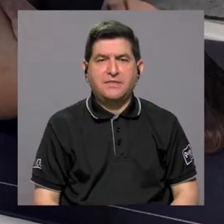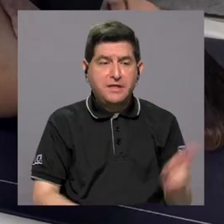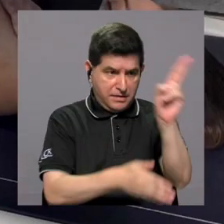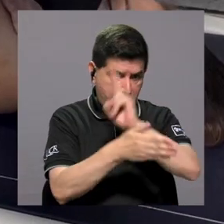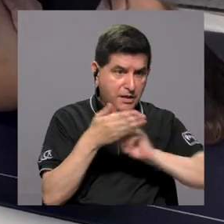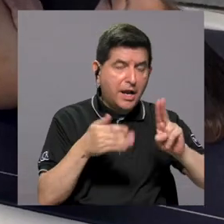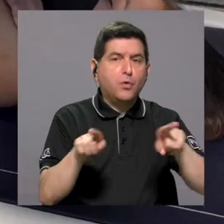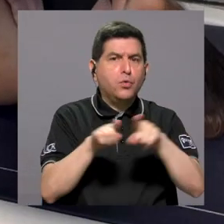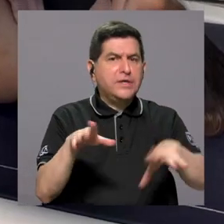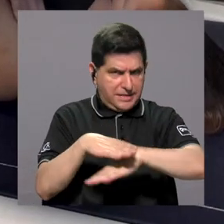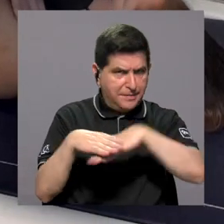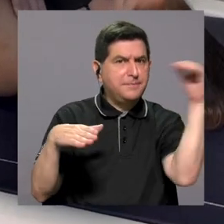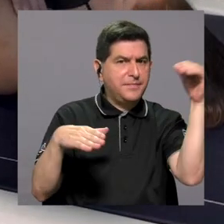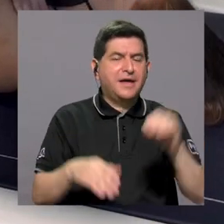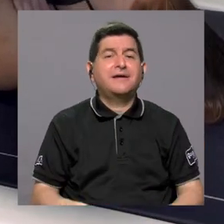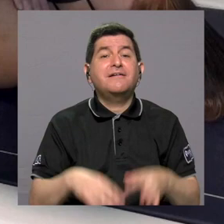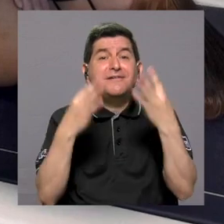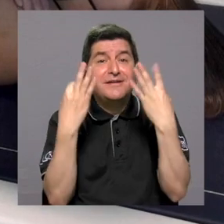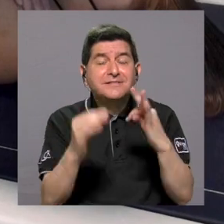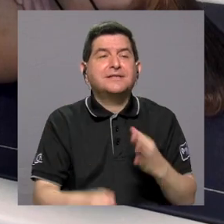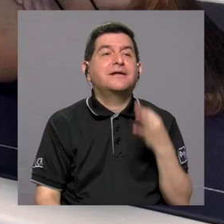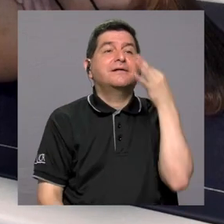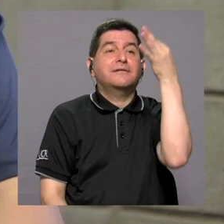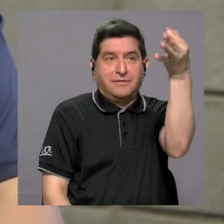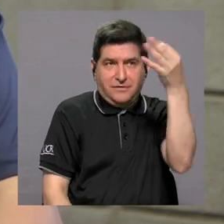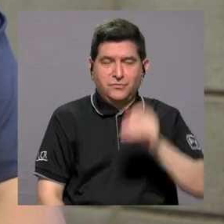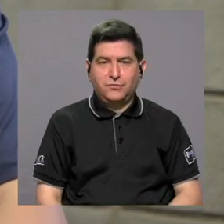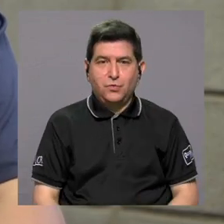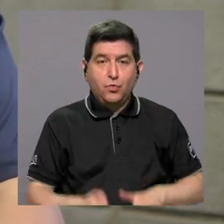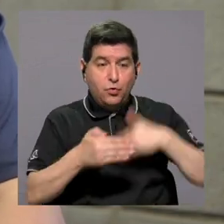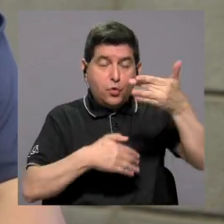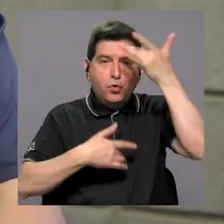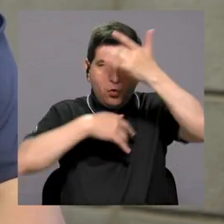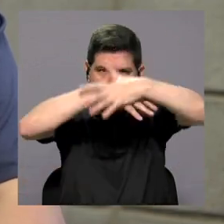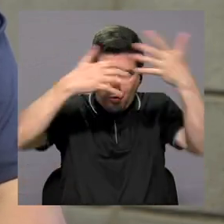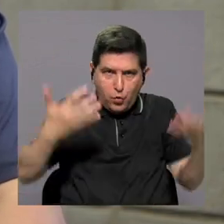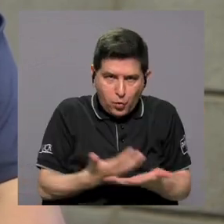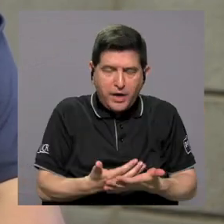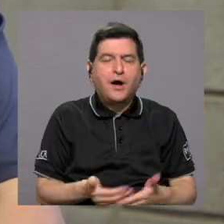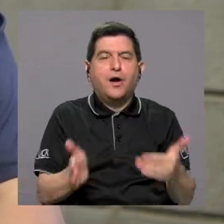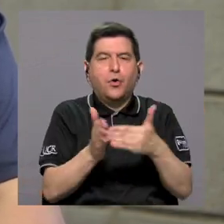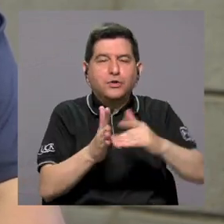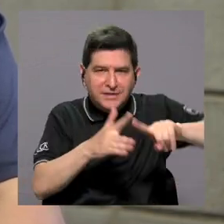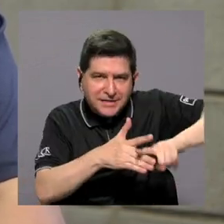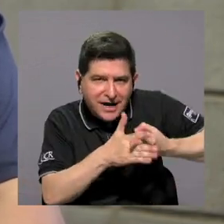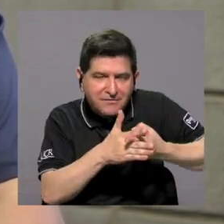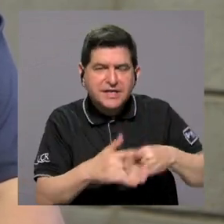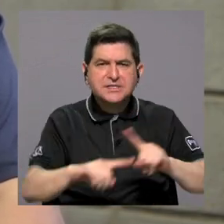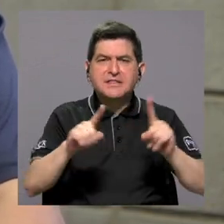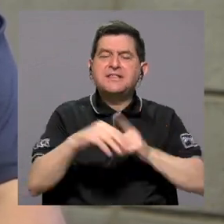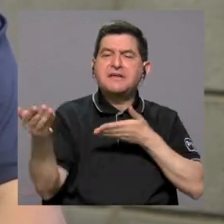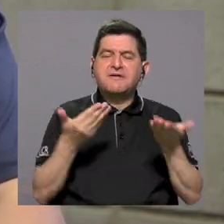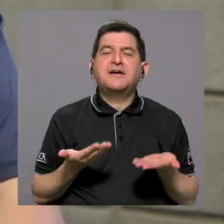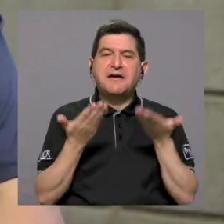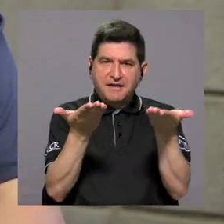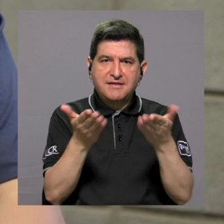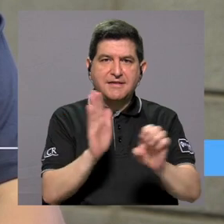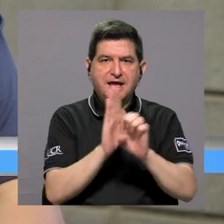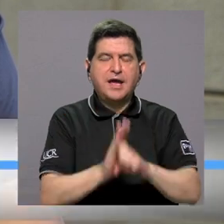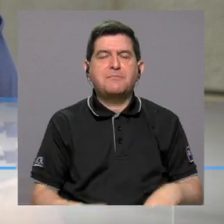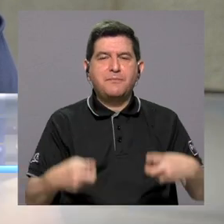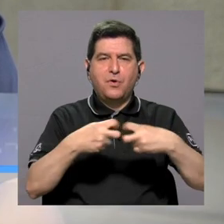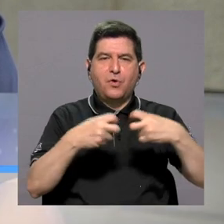universitaria como externa. Y se pretenden próximamente, después de la pandemia que estamos reiniciando, ofrecer otros servicios. Por ejemplo,